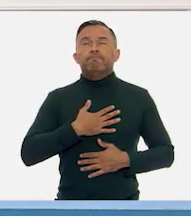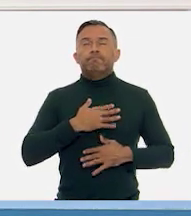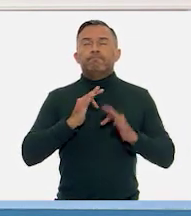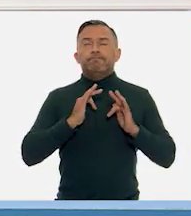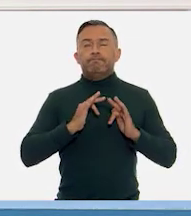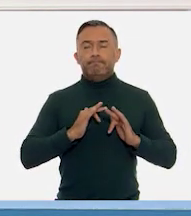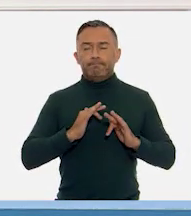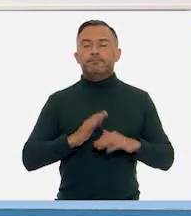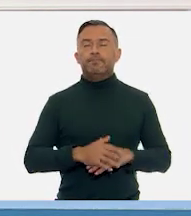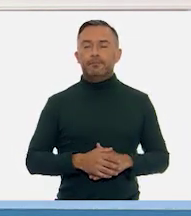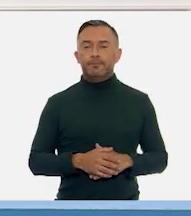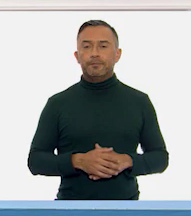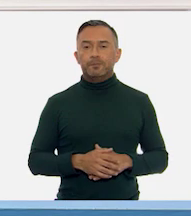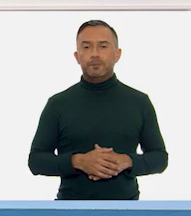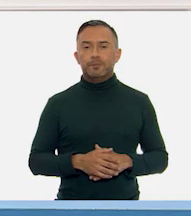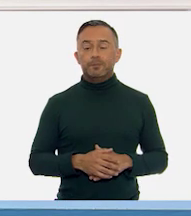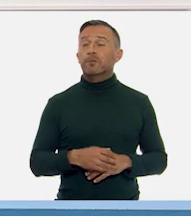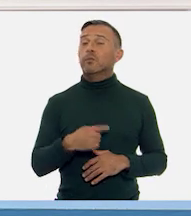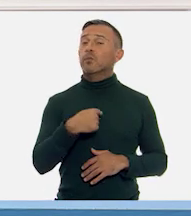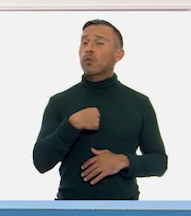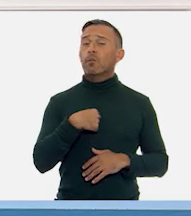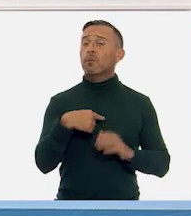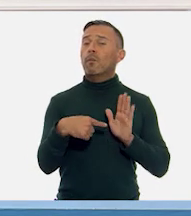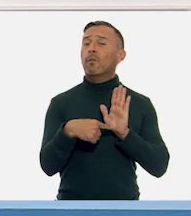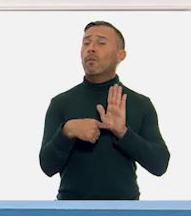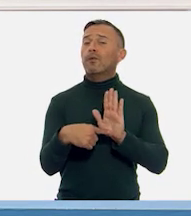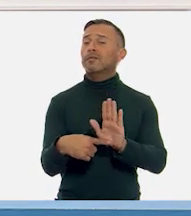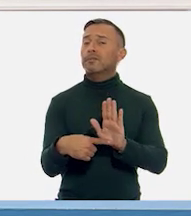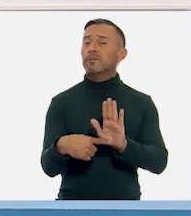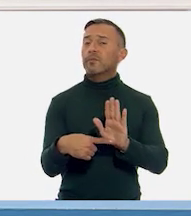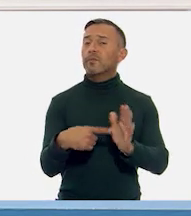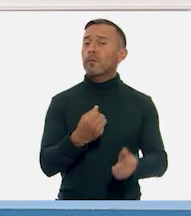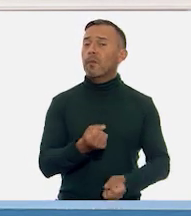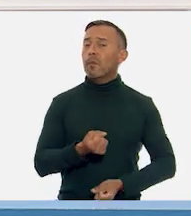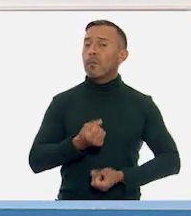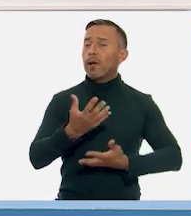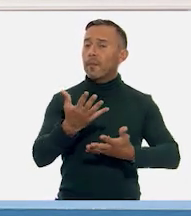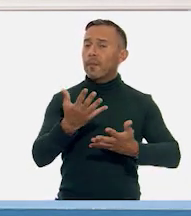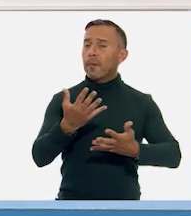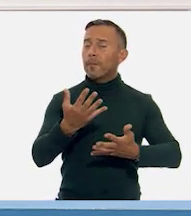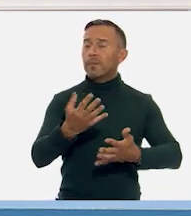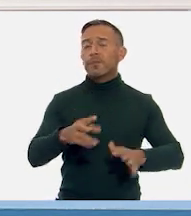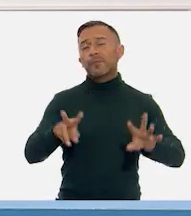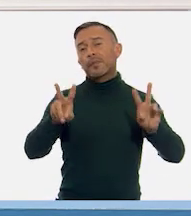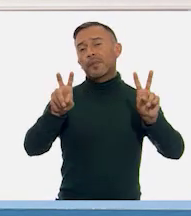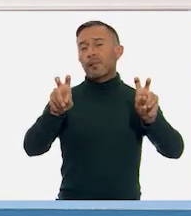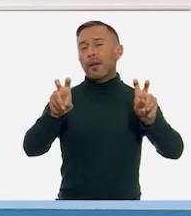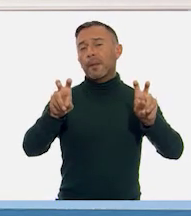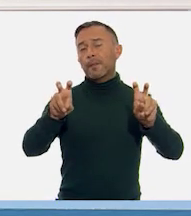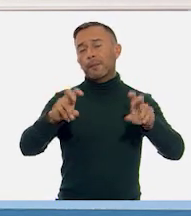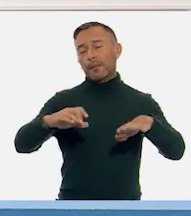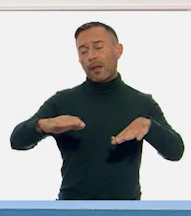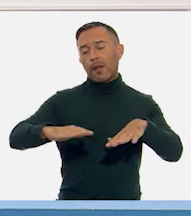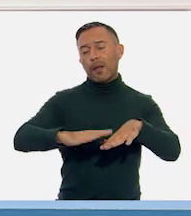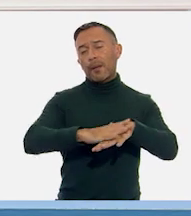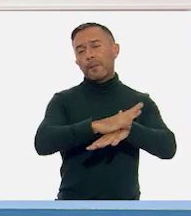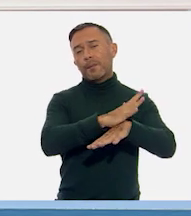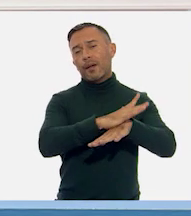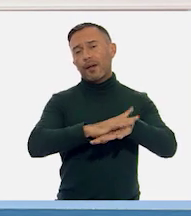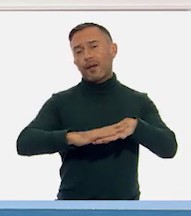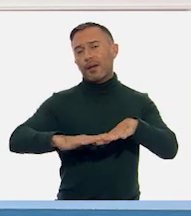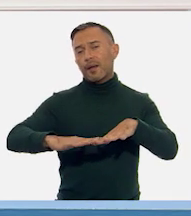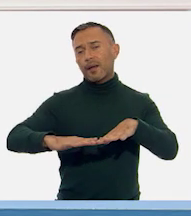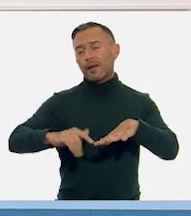Yo les voy a presentar el poema La orilla del mar. Del poeta